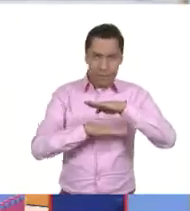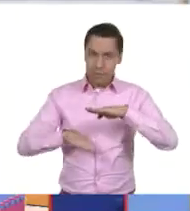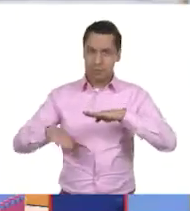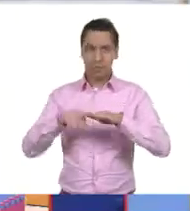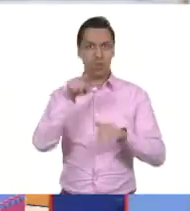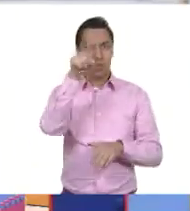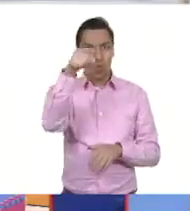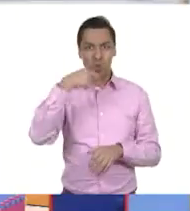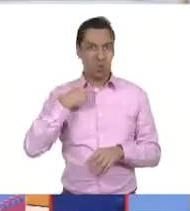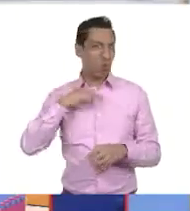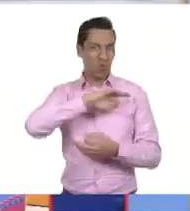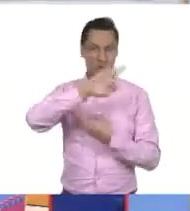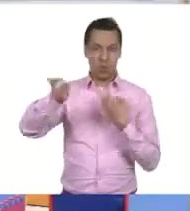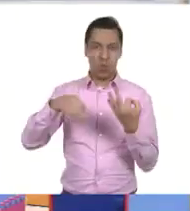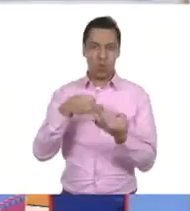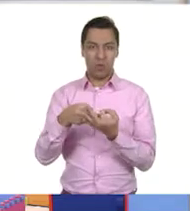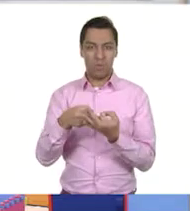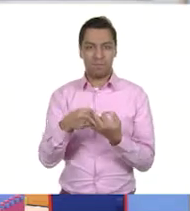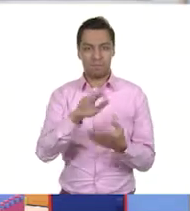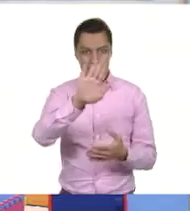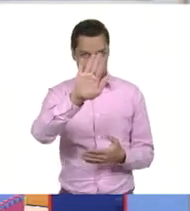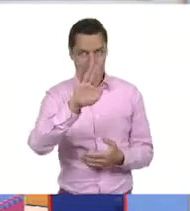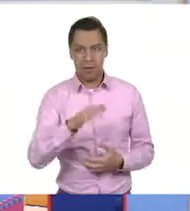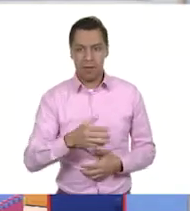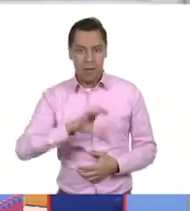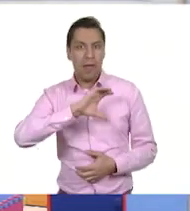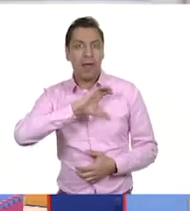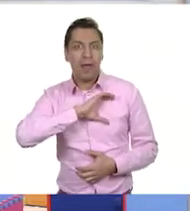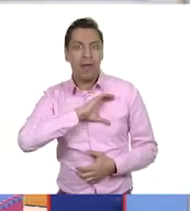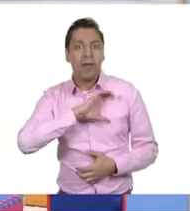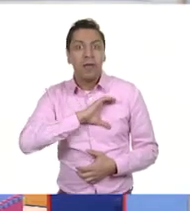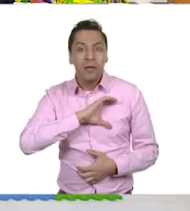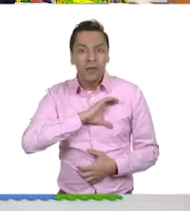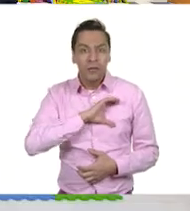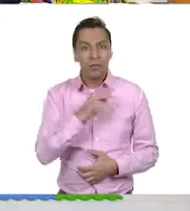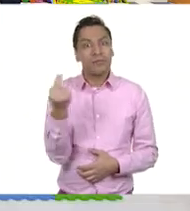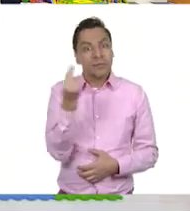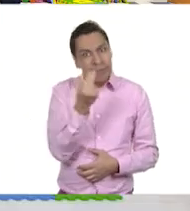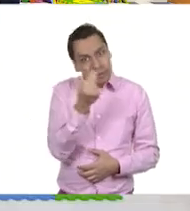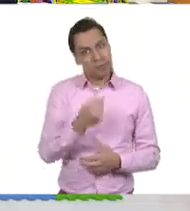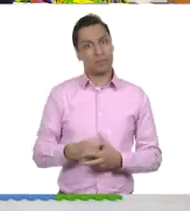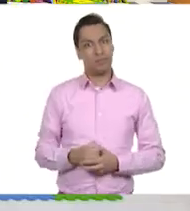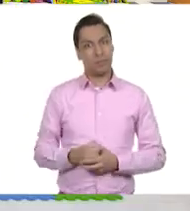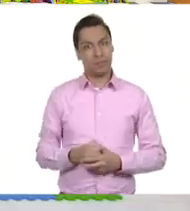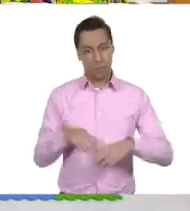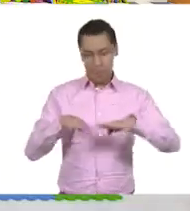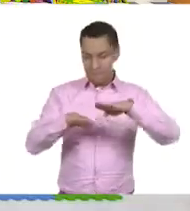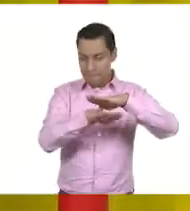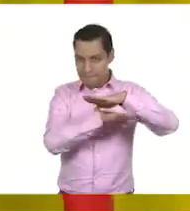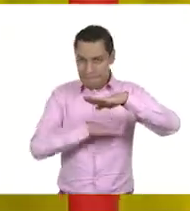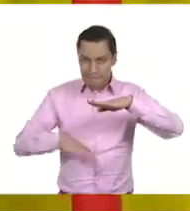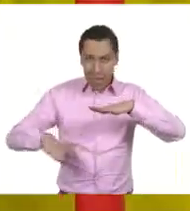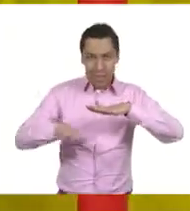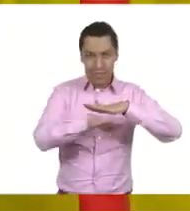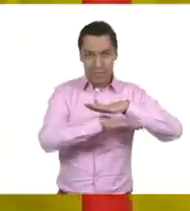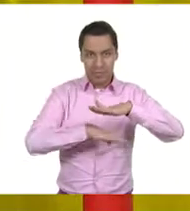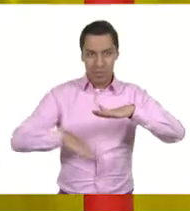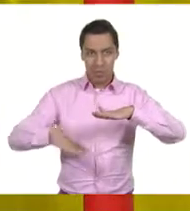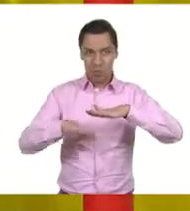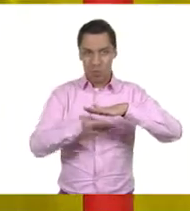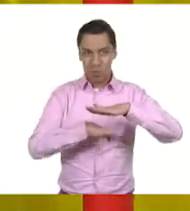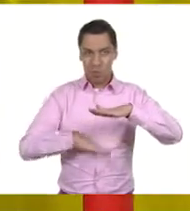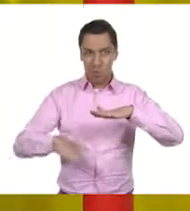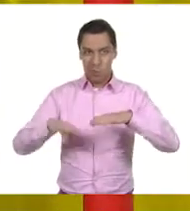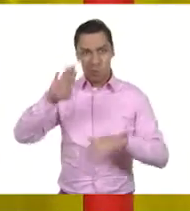¿el que te quiera a tu familia será una necesidad básica? A ver, pongámonos a pensar entonces. Si yo